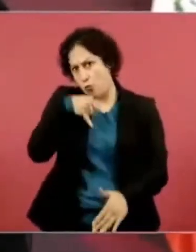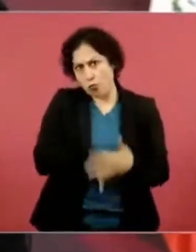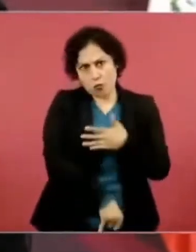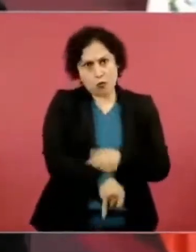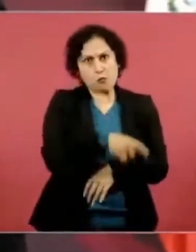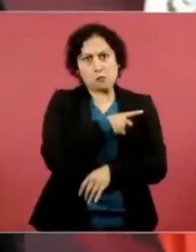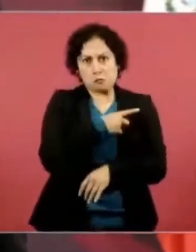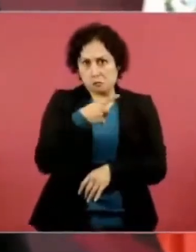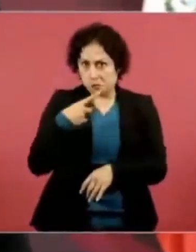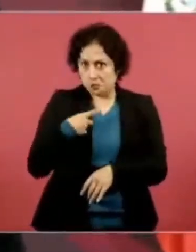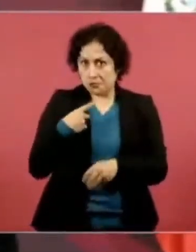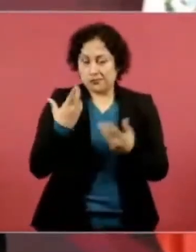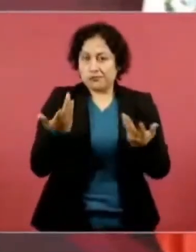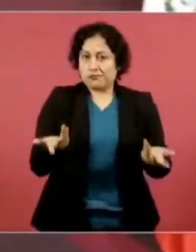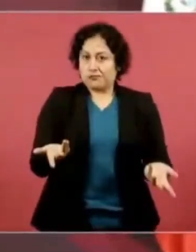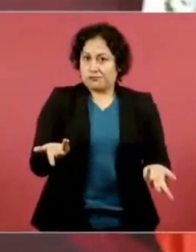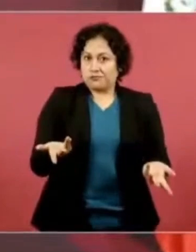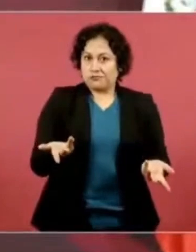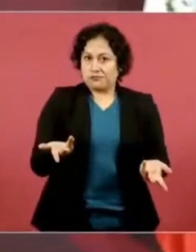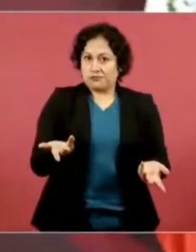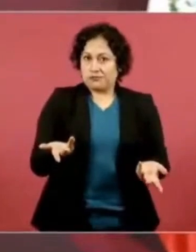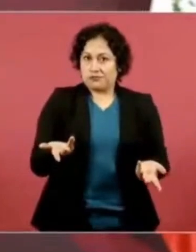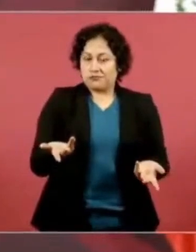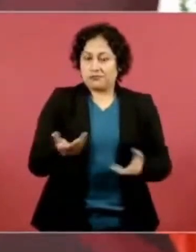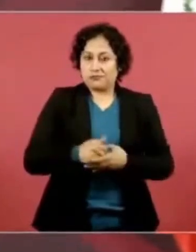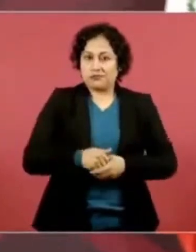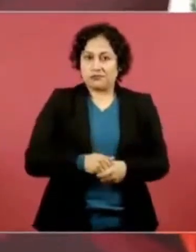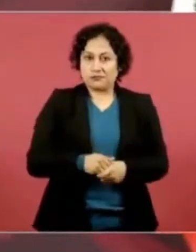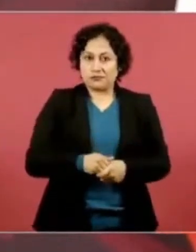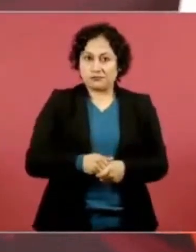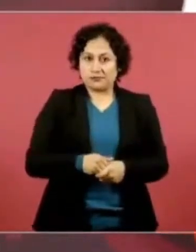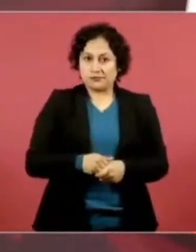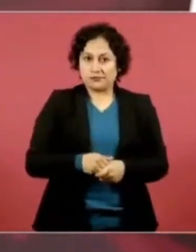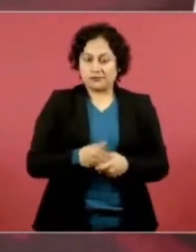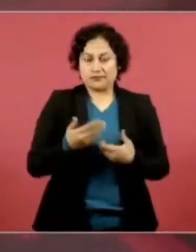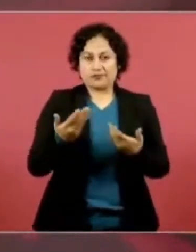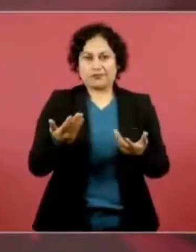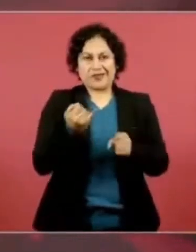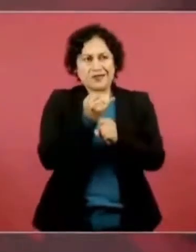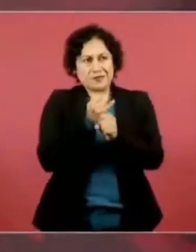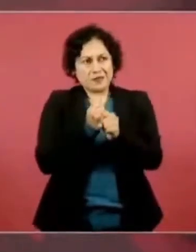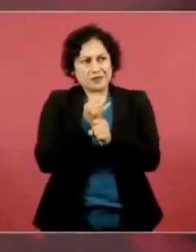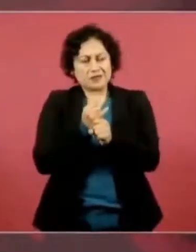¿Cómo se llevó a una marcha?